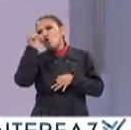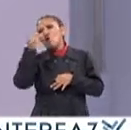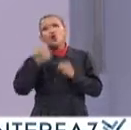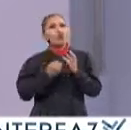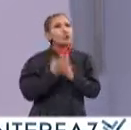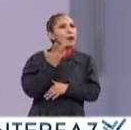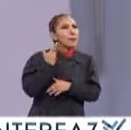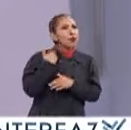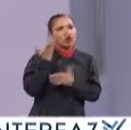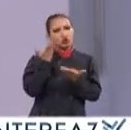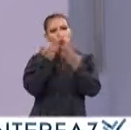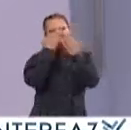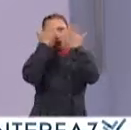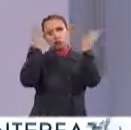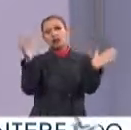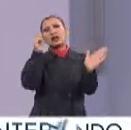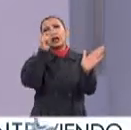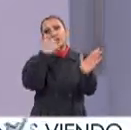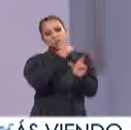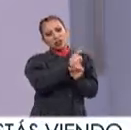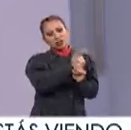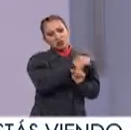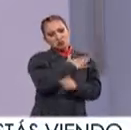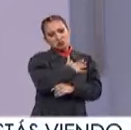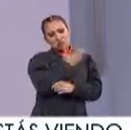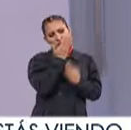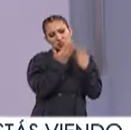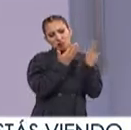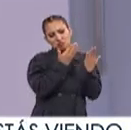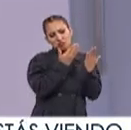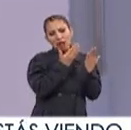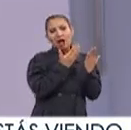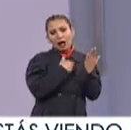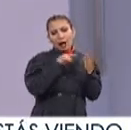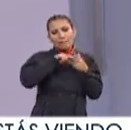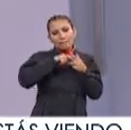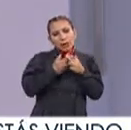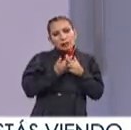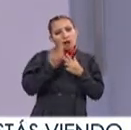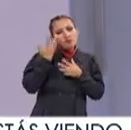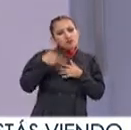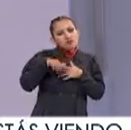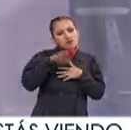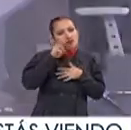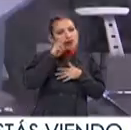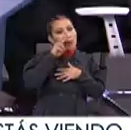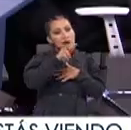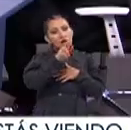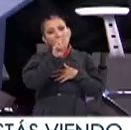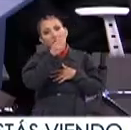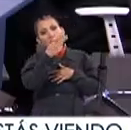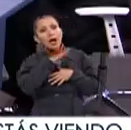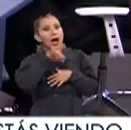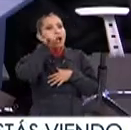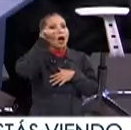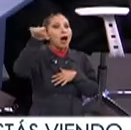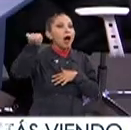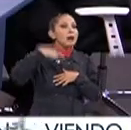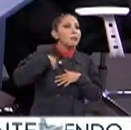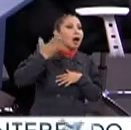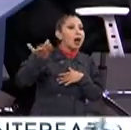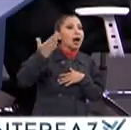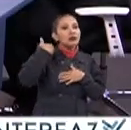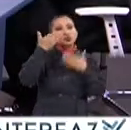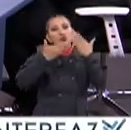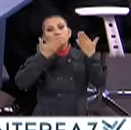nuevas Abrir mi panorama Cerca de mi carrera Y por ende pues comienzo A ver qué universidades Están ofertadas